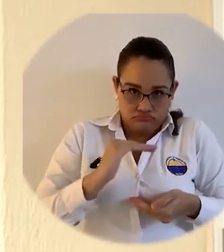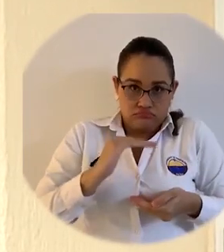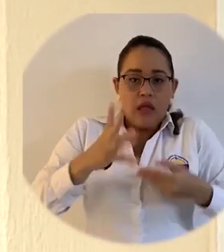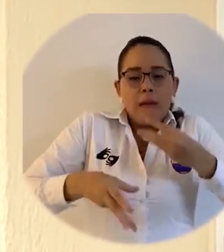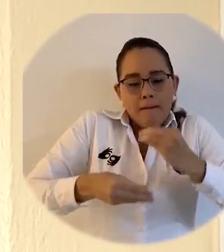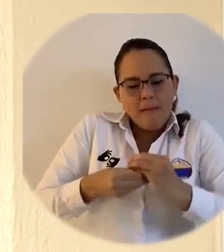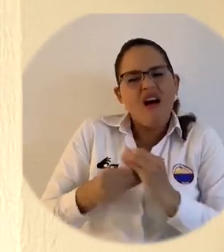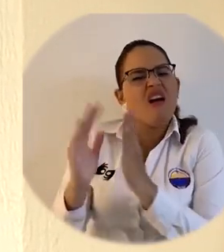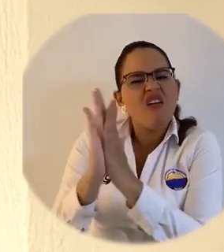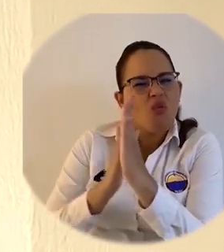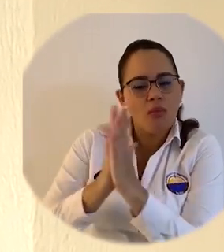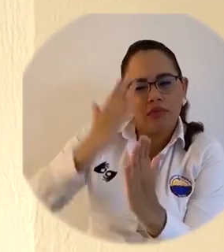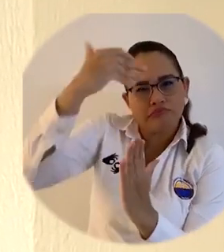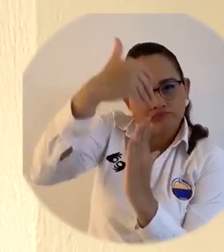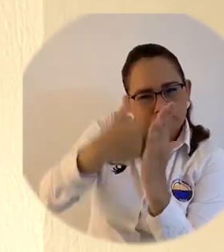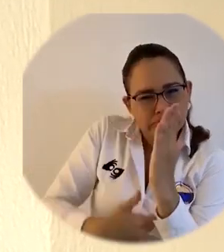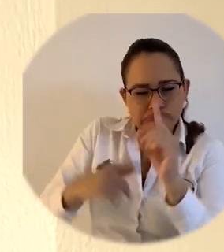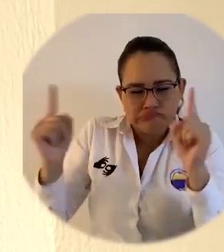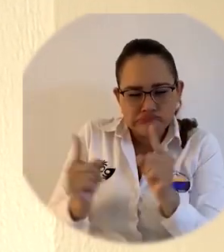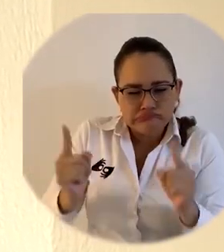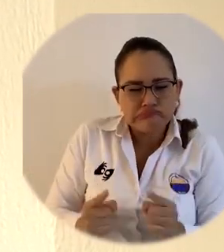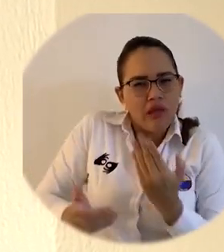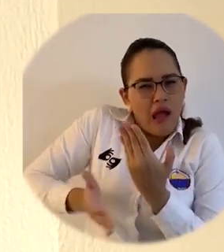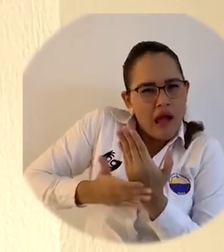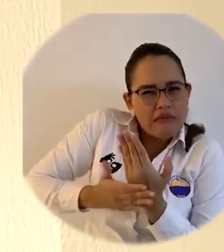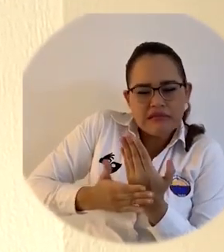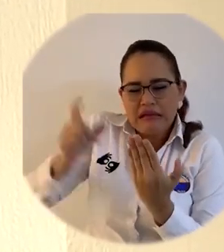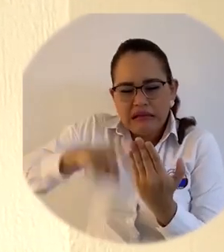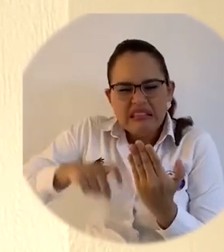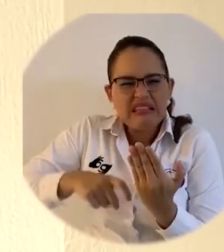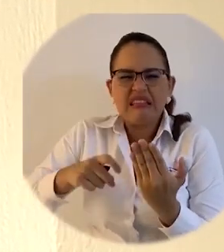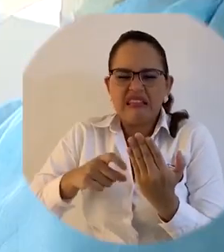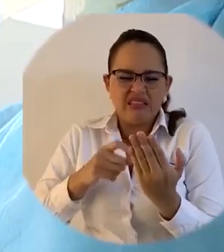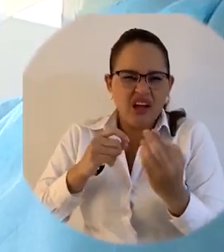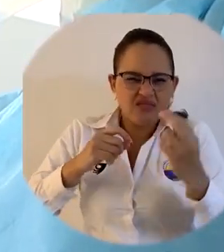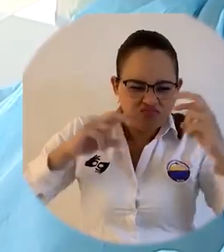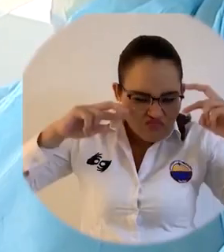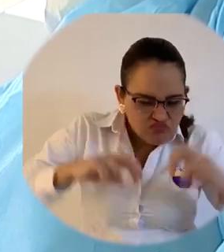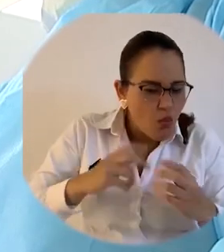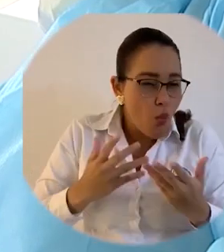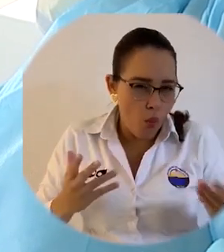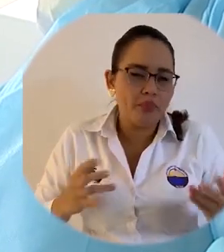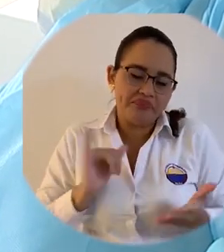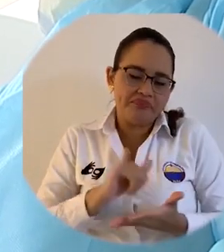información en una tabla de resumen con el número de las muestras que nos están remitiendo.